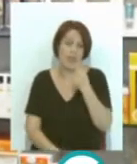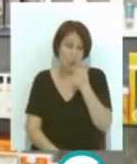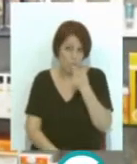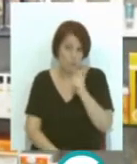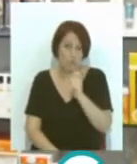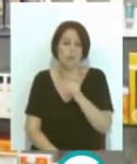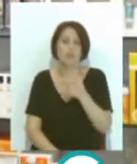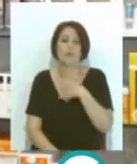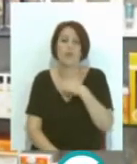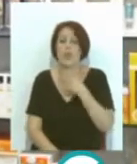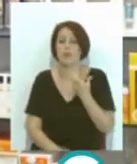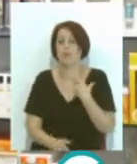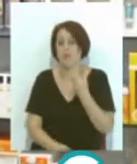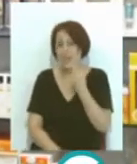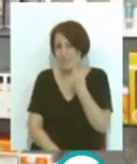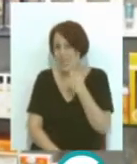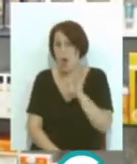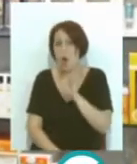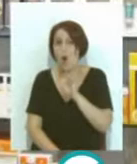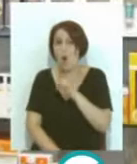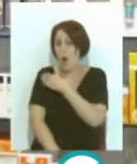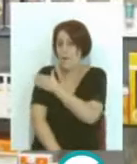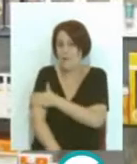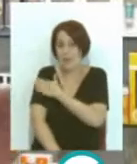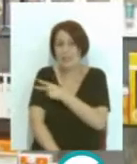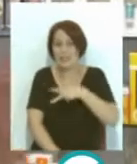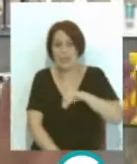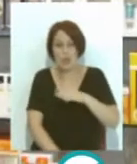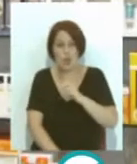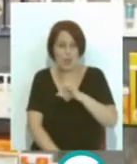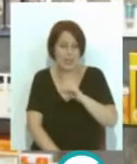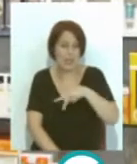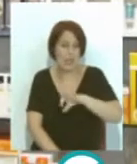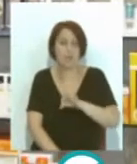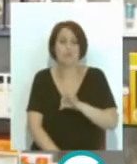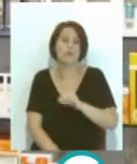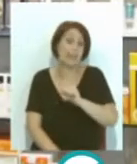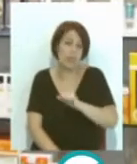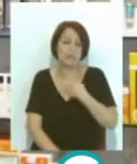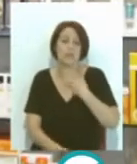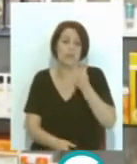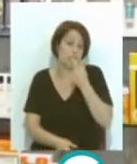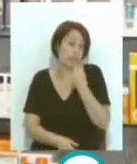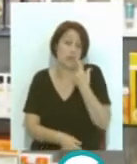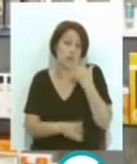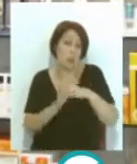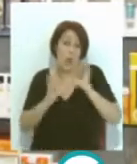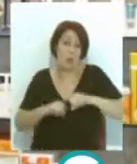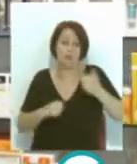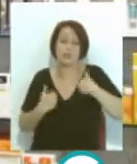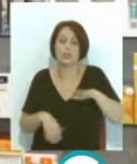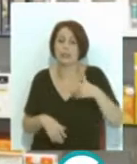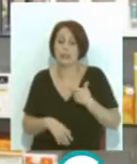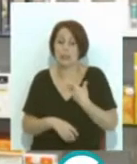que puede ser o bien unos comprimidos o bien unos parches de nicotina, vamos, el tratamiento que se decida, ¿no? Y una vez que se instaura, pues